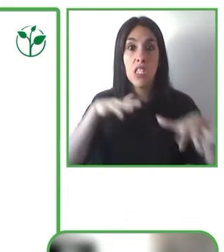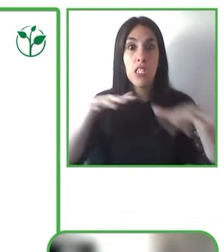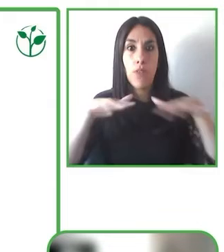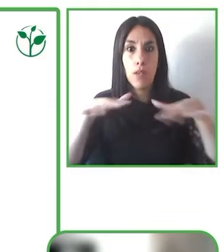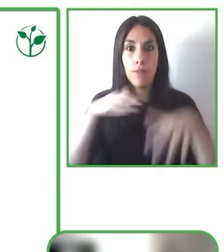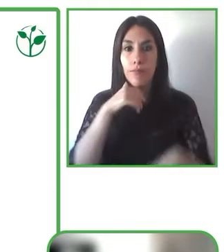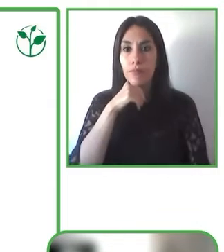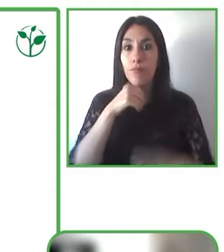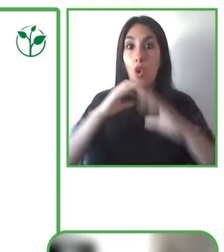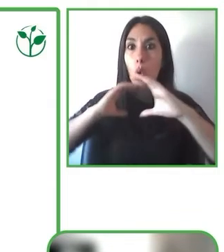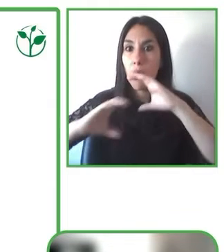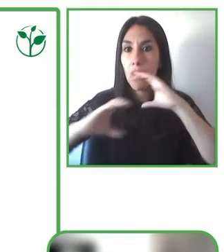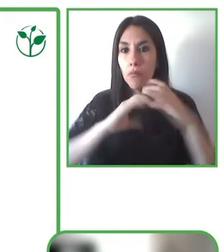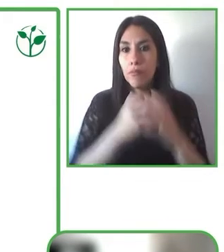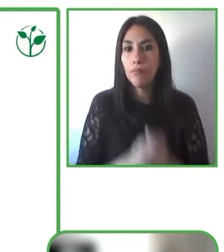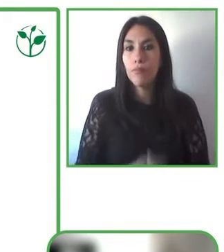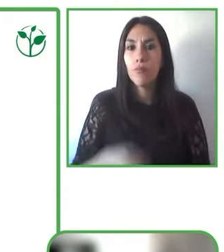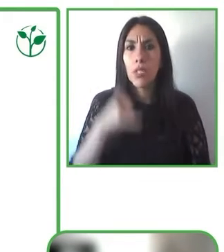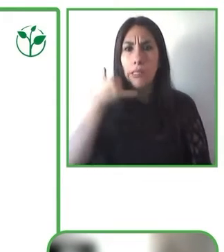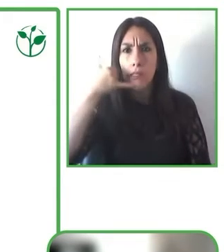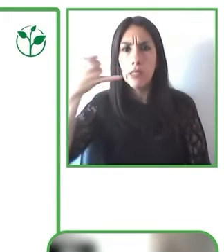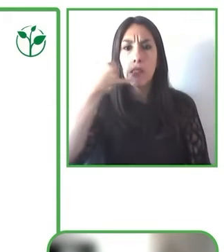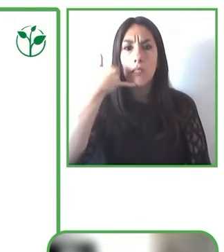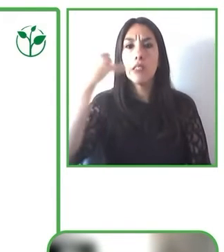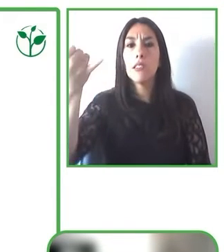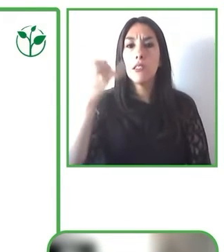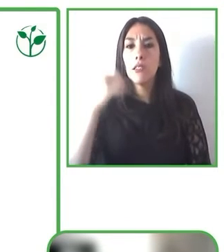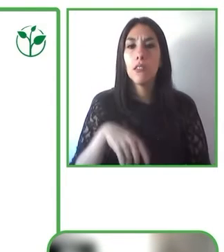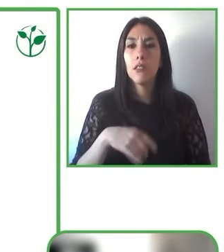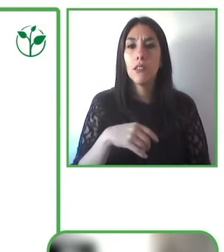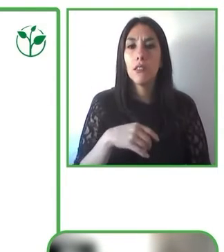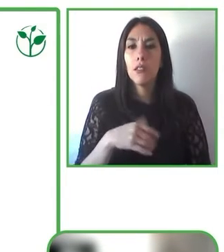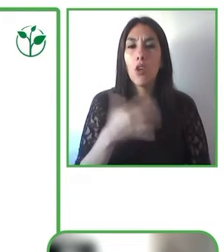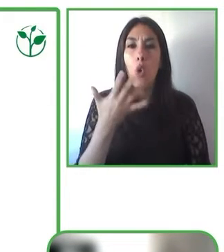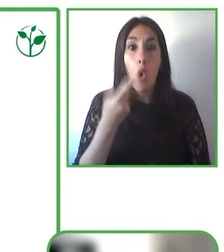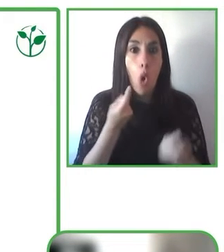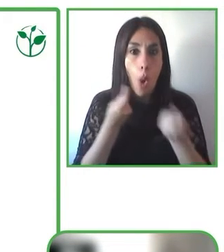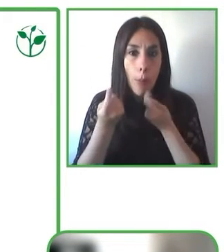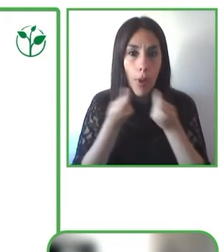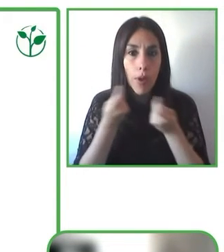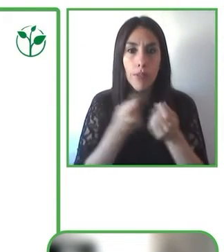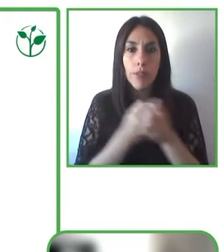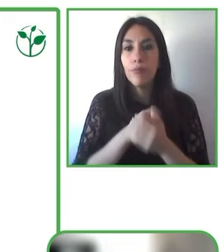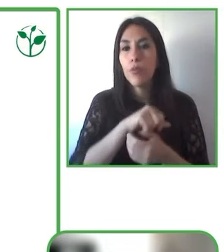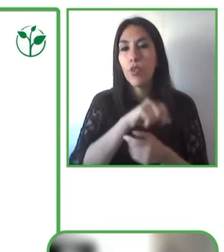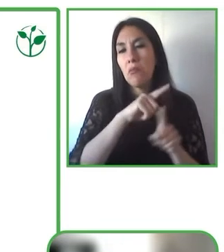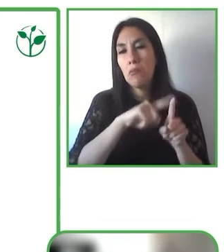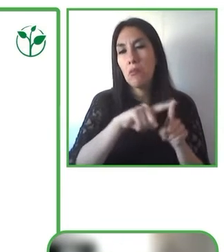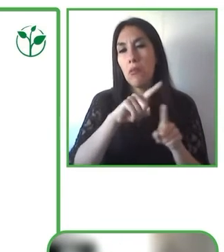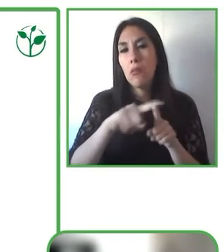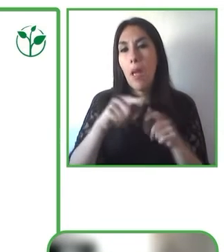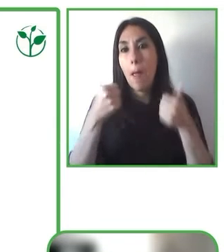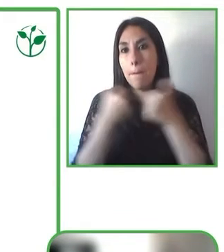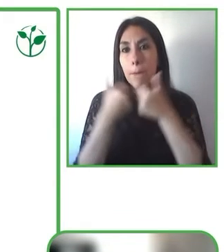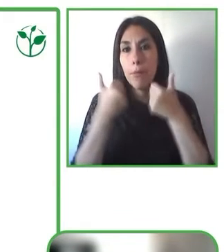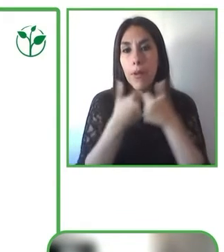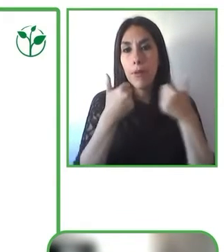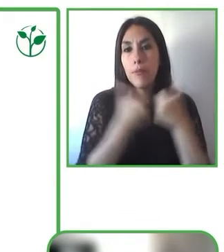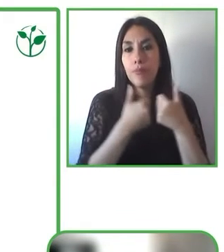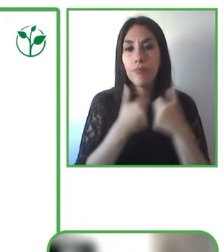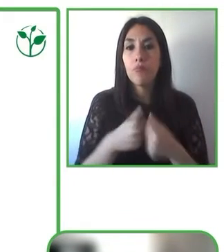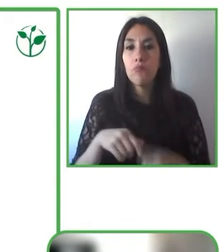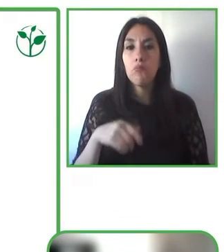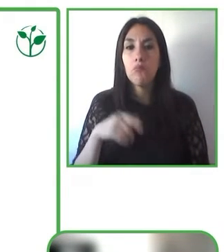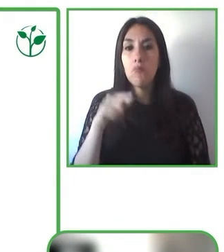terapistas y otras profesionales que tal vez no tienen conocimiento sobre todas